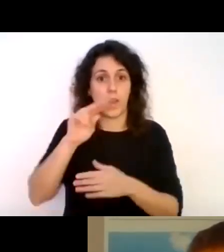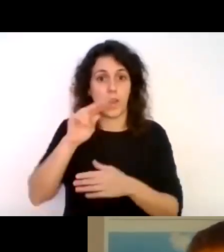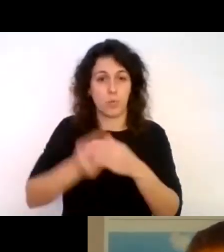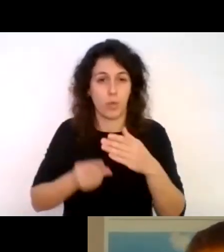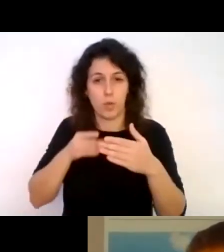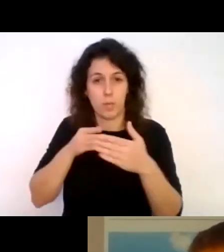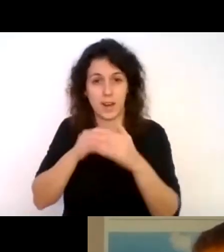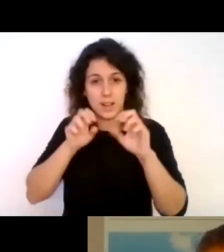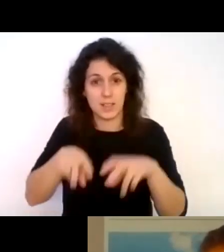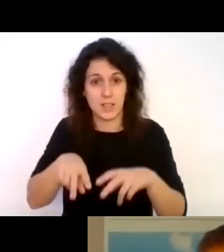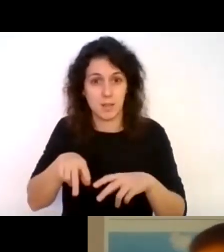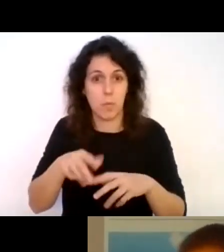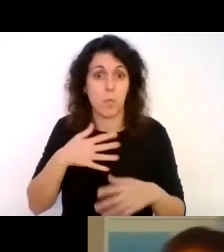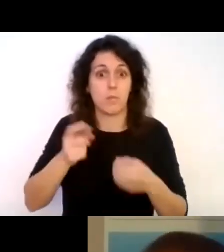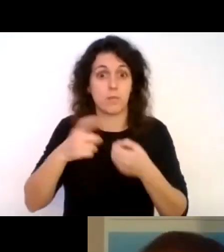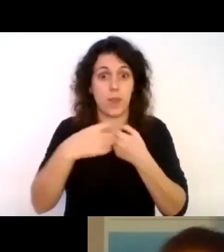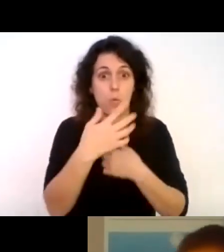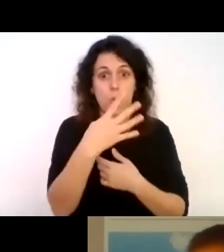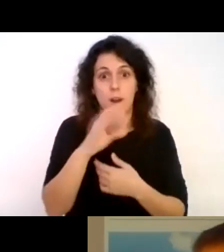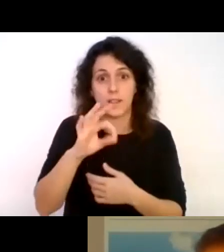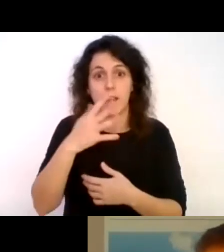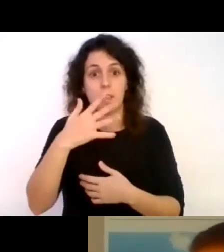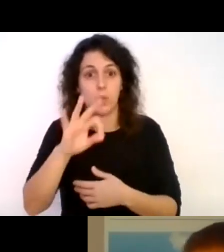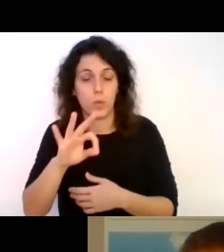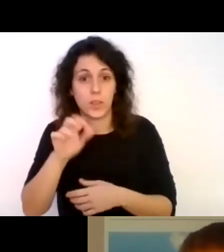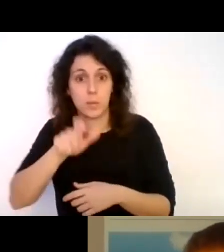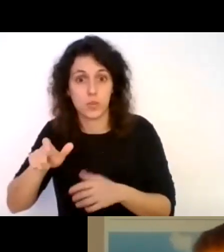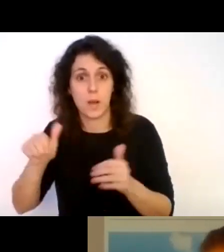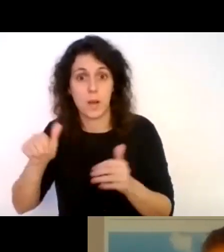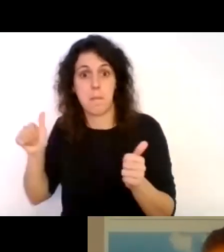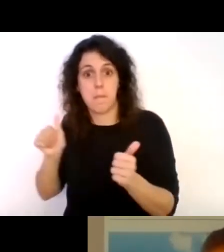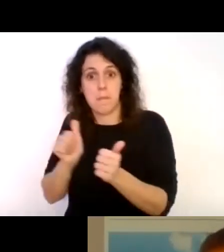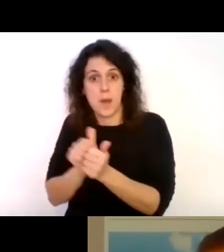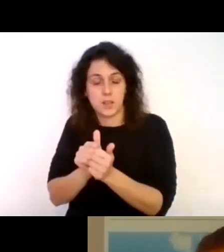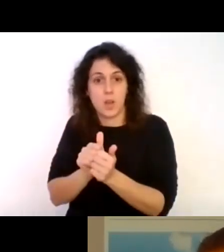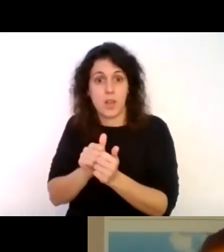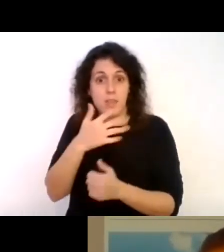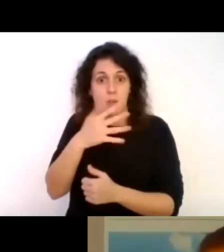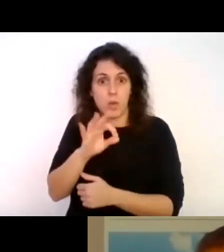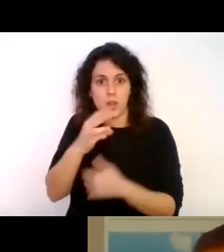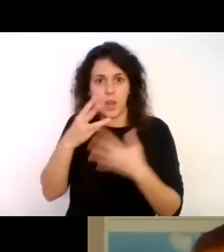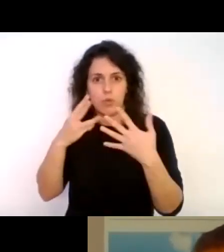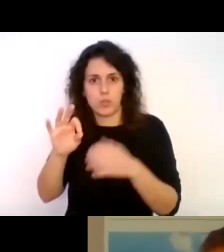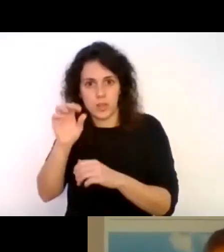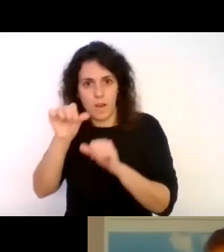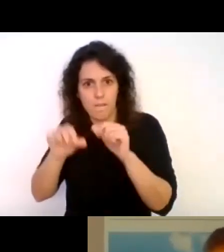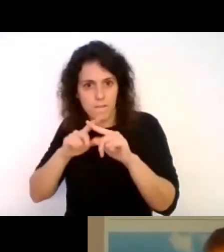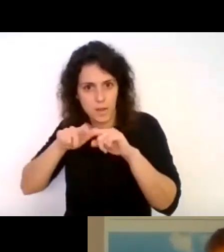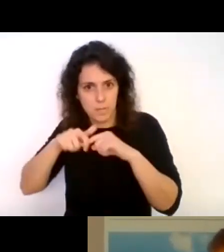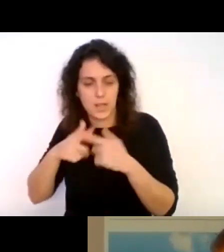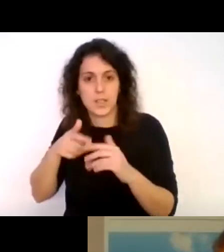personas, que vienen con otros 50 o 80 familiares. Y eso se transforma en un momento